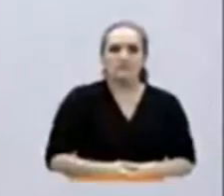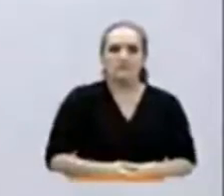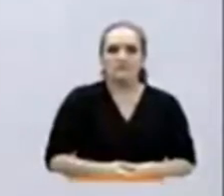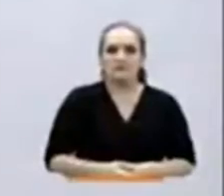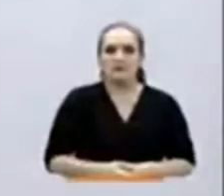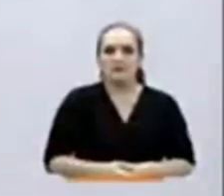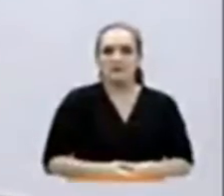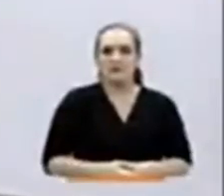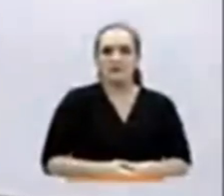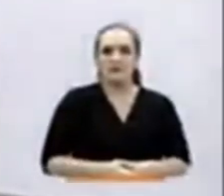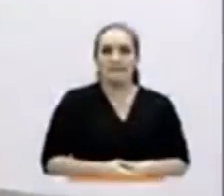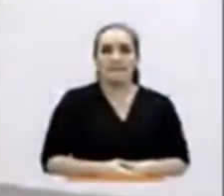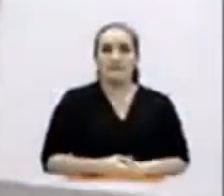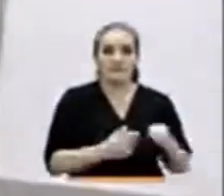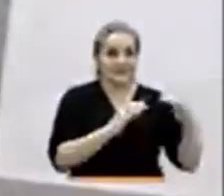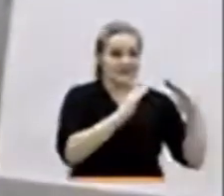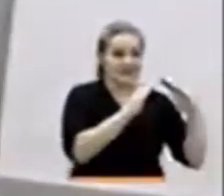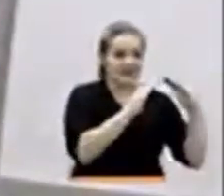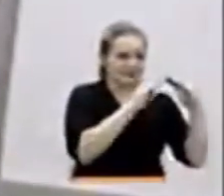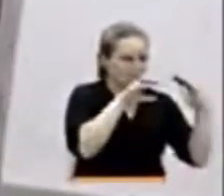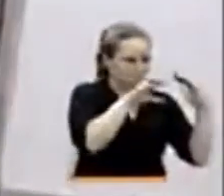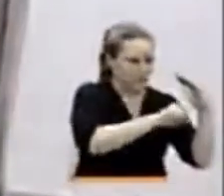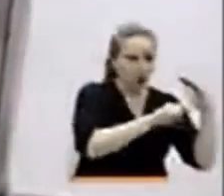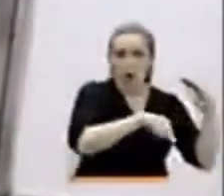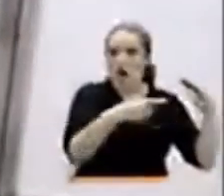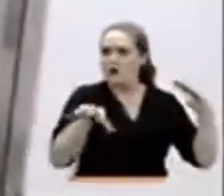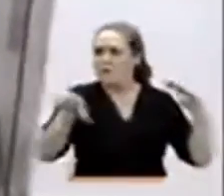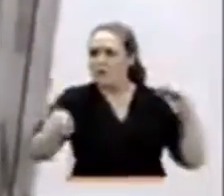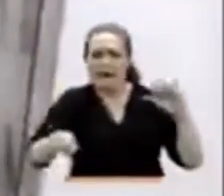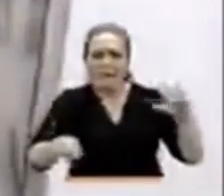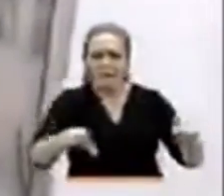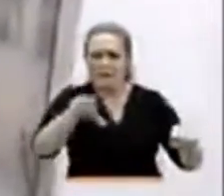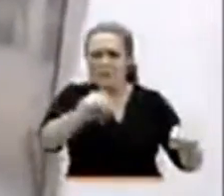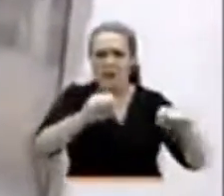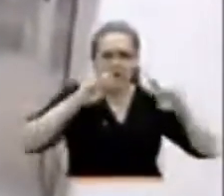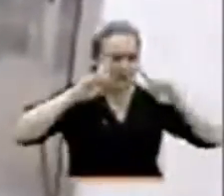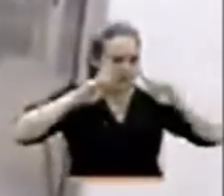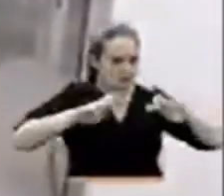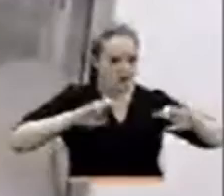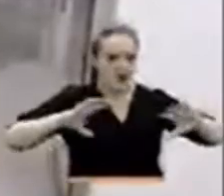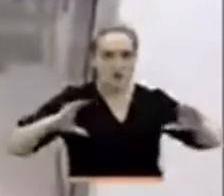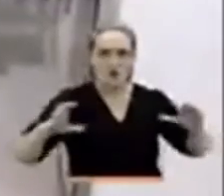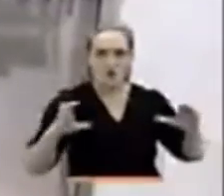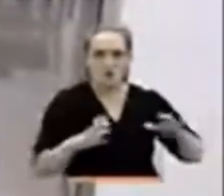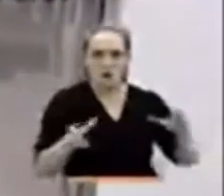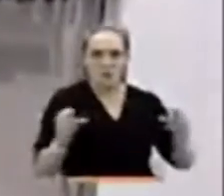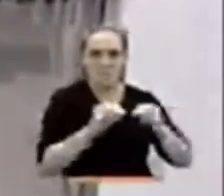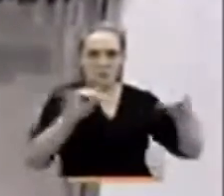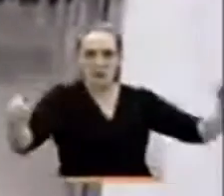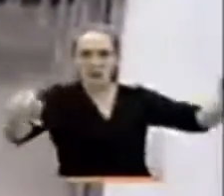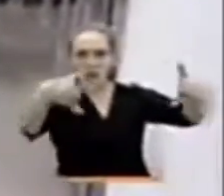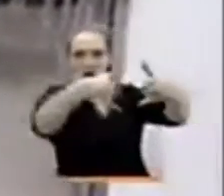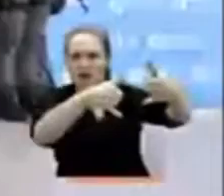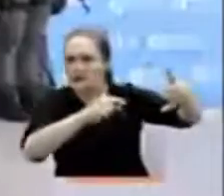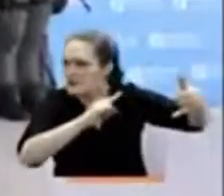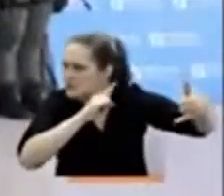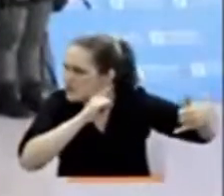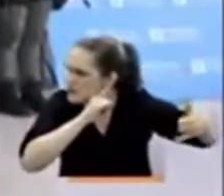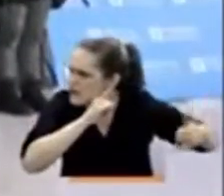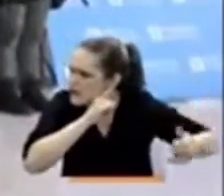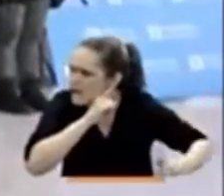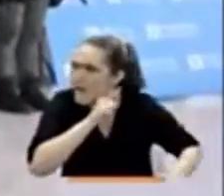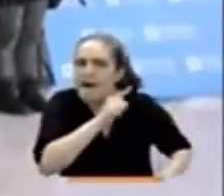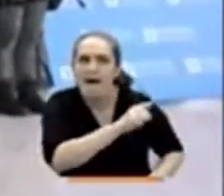Durante los cuatro allanamientos realizados en las últimas dos semanas y tras las labores investigativas y de interceptación realizadas por la policía judicial,